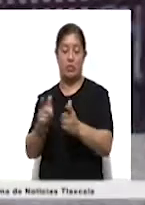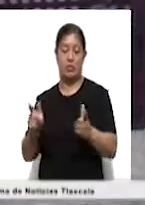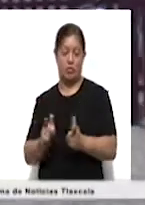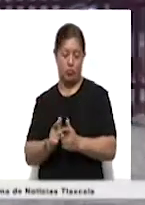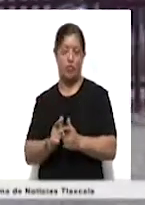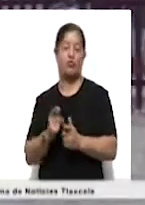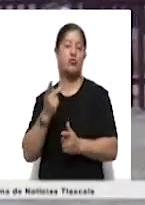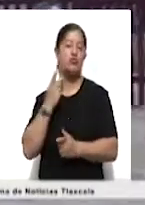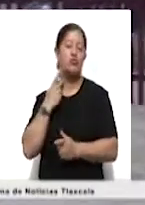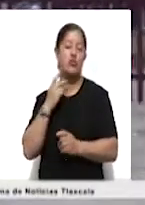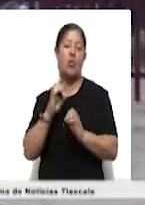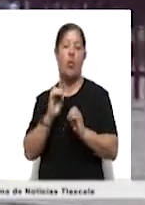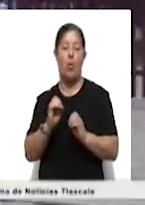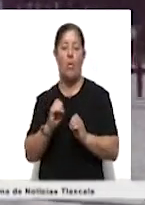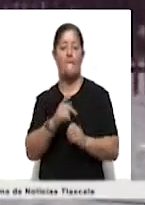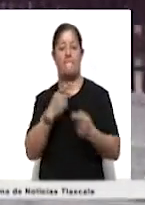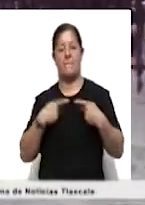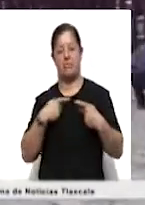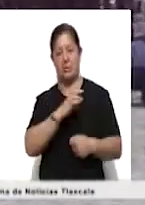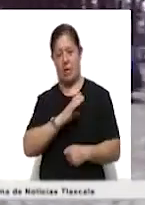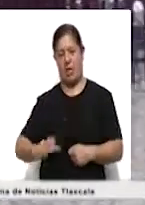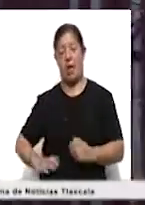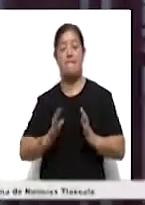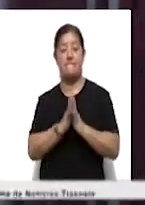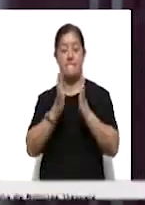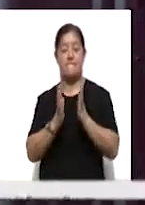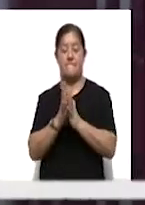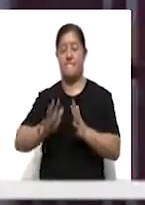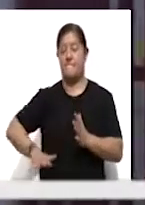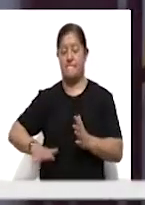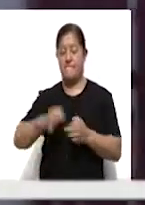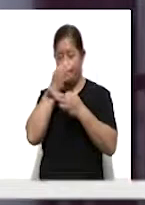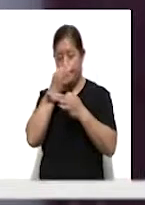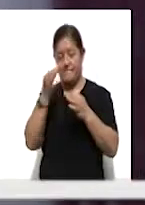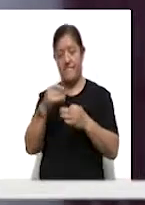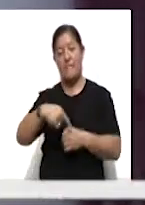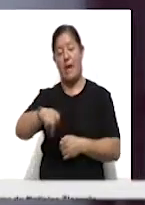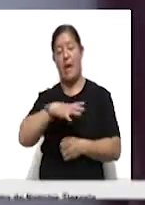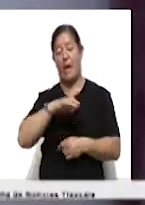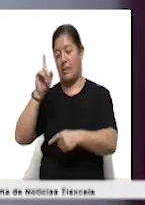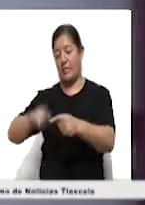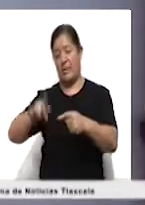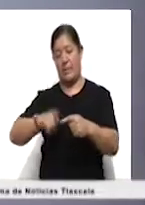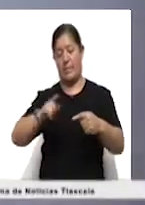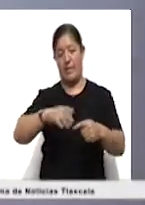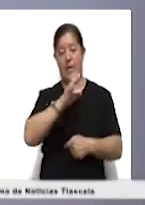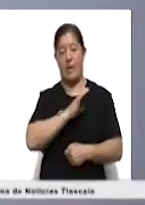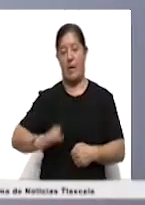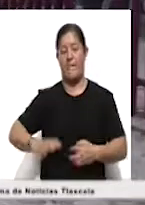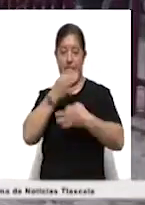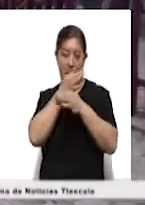candidatas y candidatos que participaron en las recientes elecciones deberán retirar o eliminar la propaganda electoral que utilizaron en sus